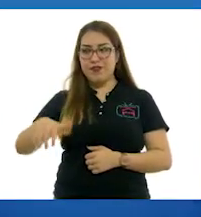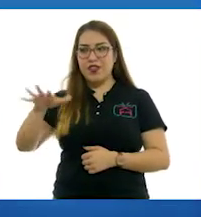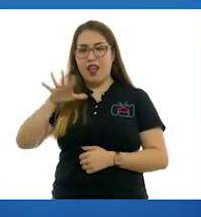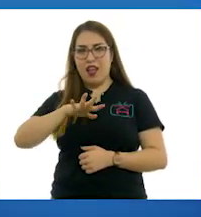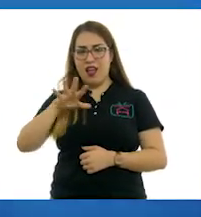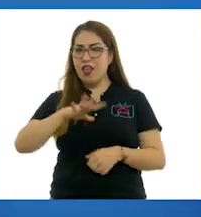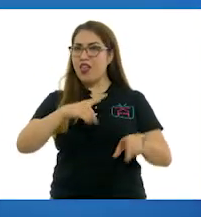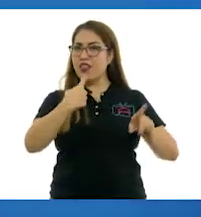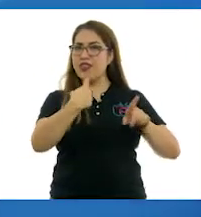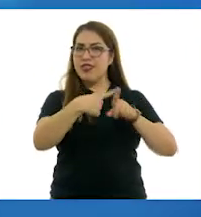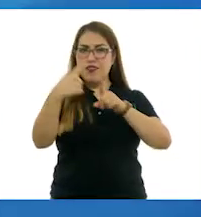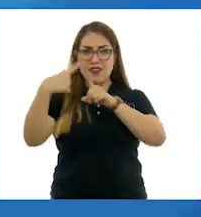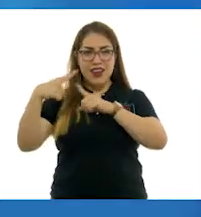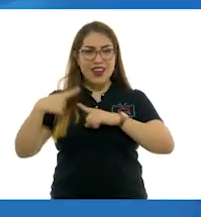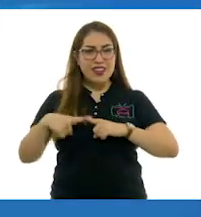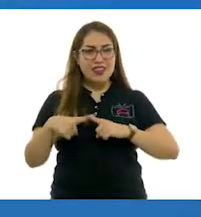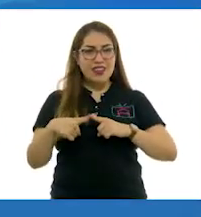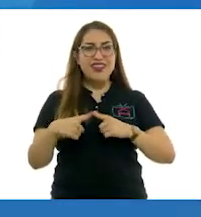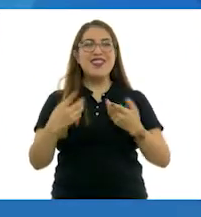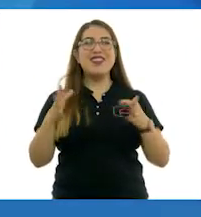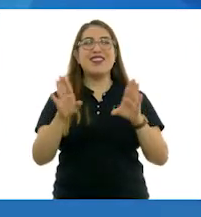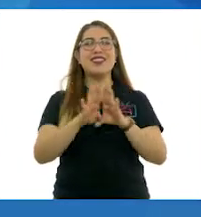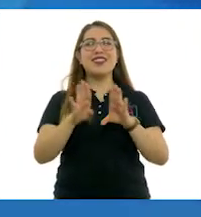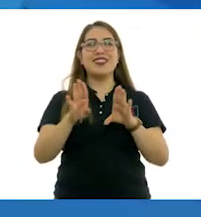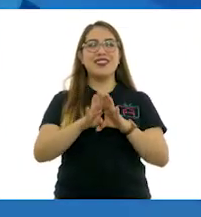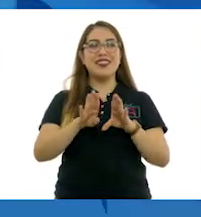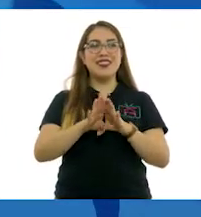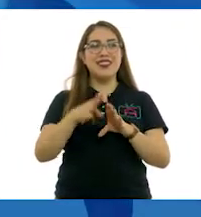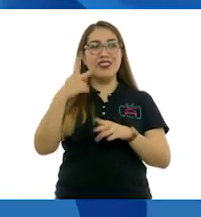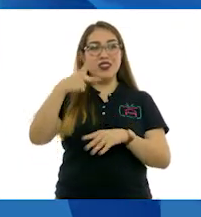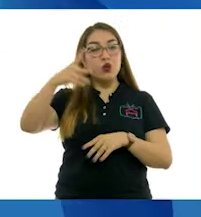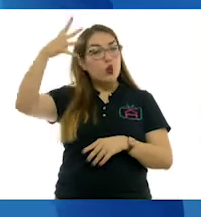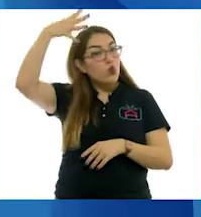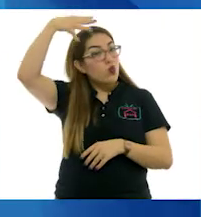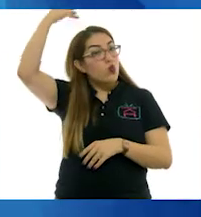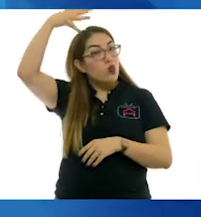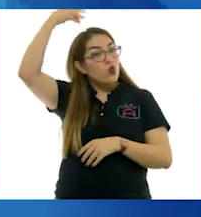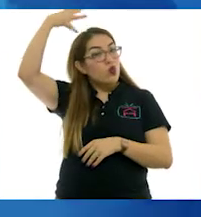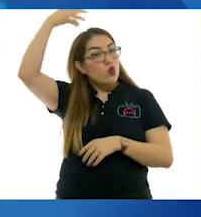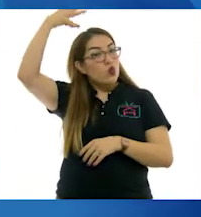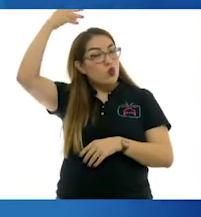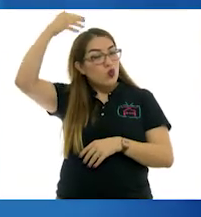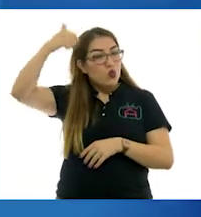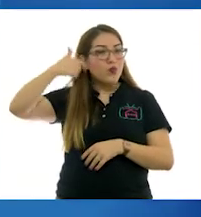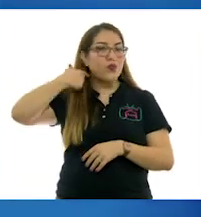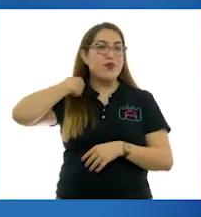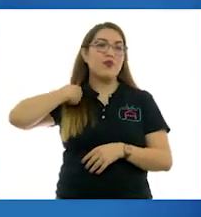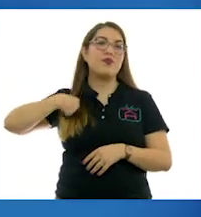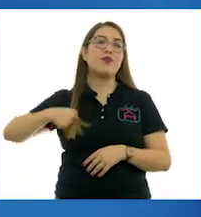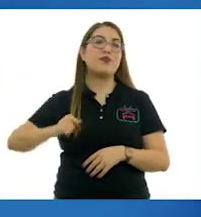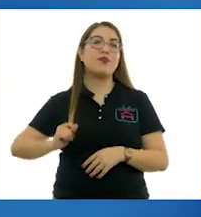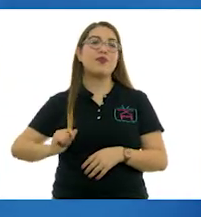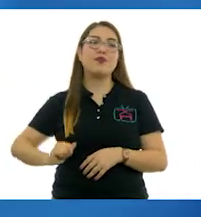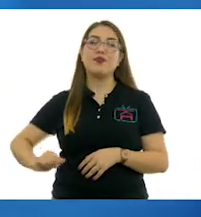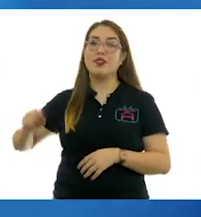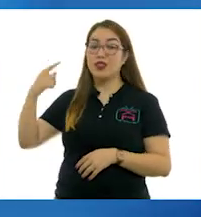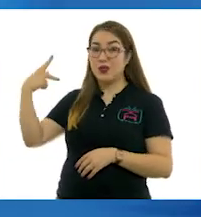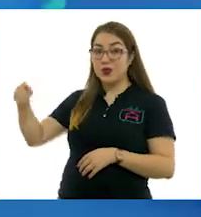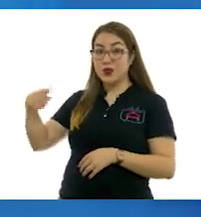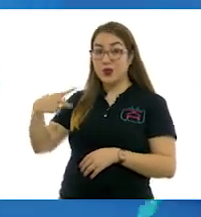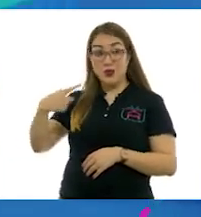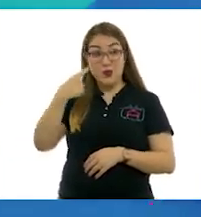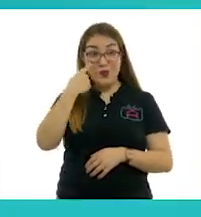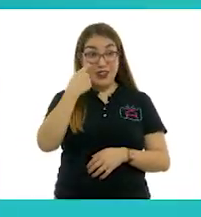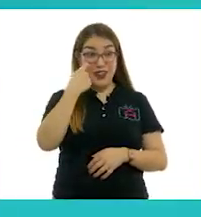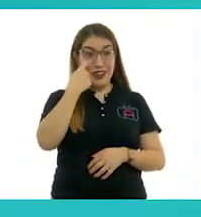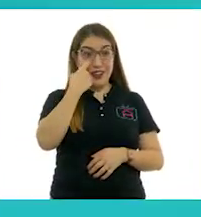diferente, pues por llamarle el tocado, ¿verdad? Porque no es un peinado, no es tampoco como el pelo, obviamente, que tiene Frida, que es más largo y